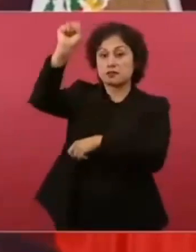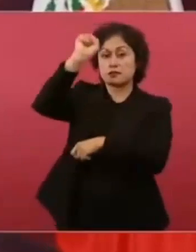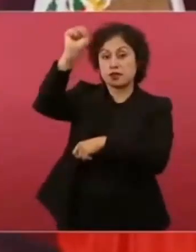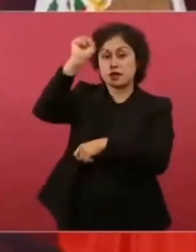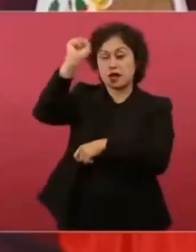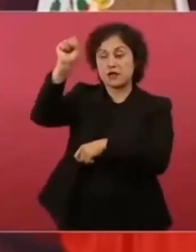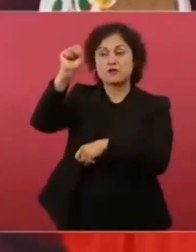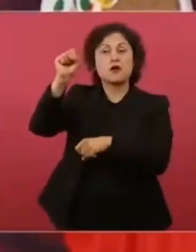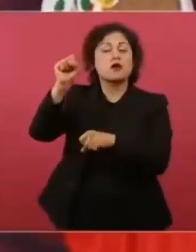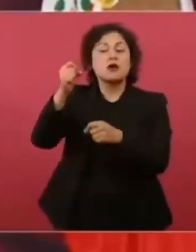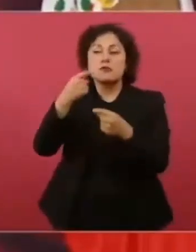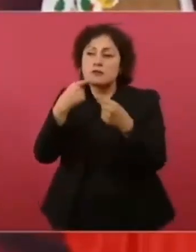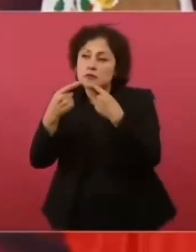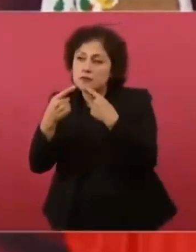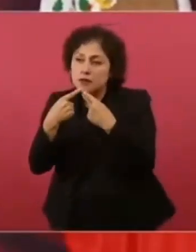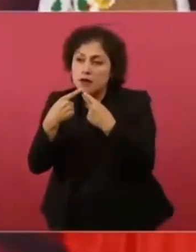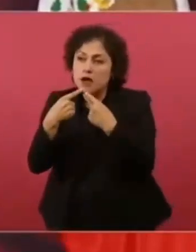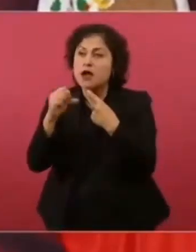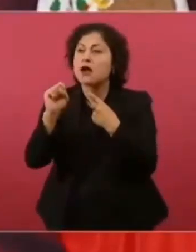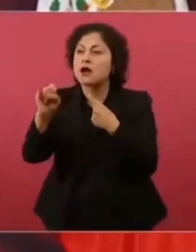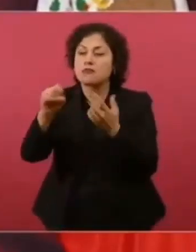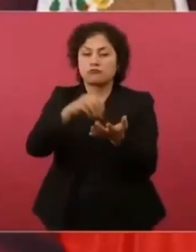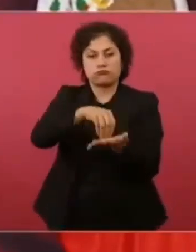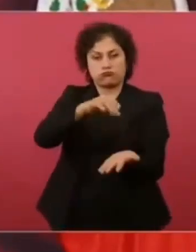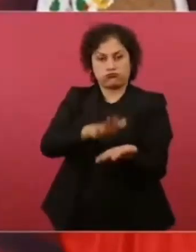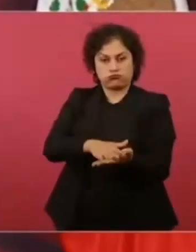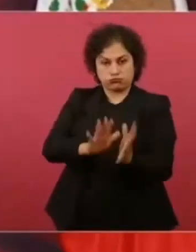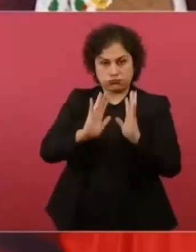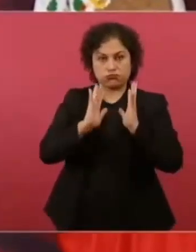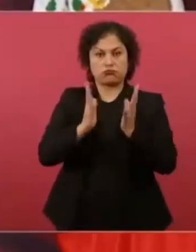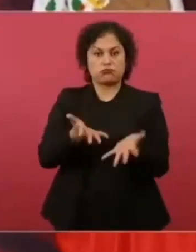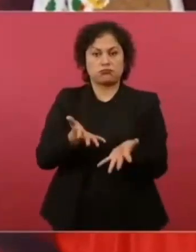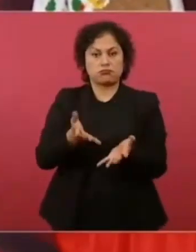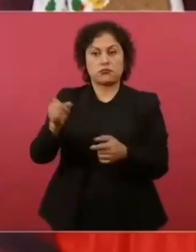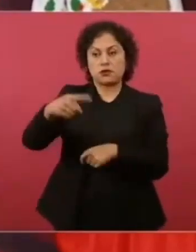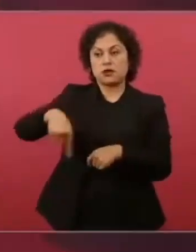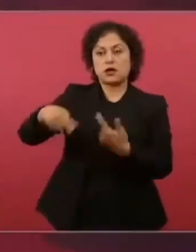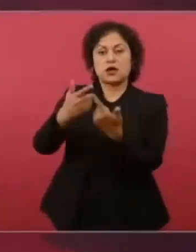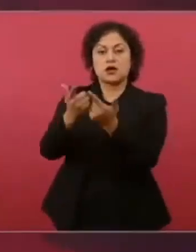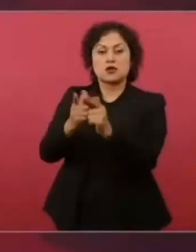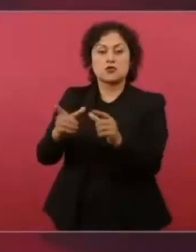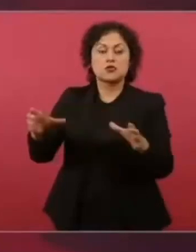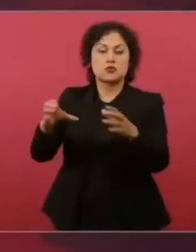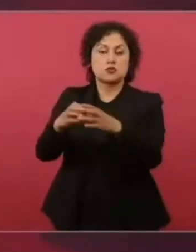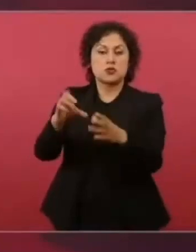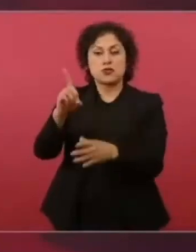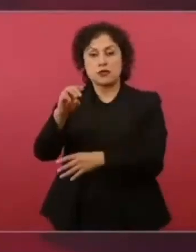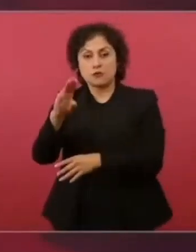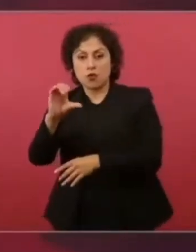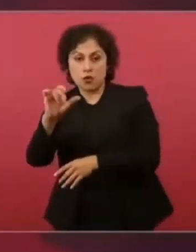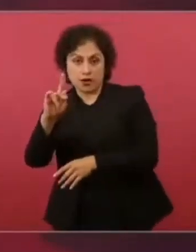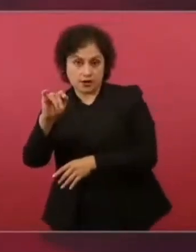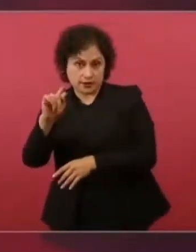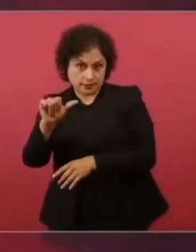obreros del partido demócrata cuando